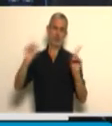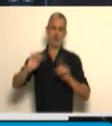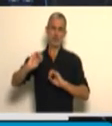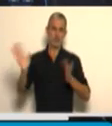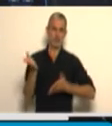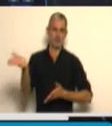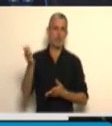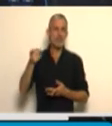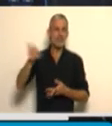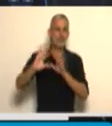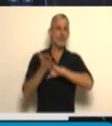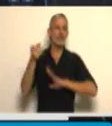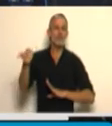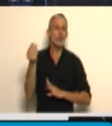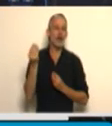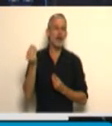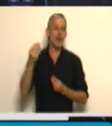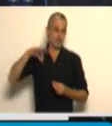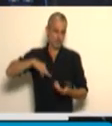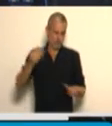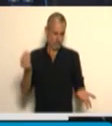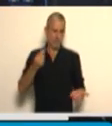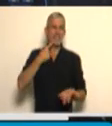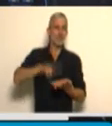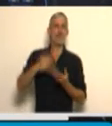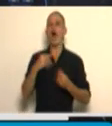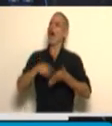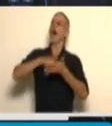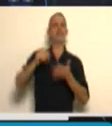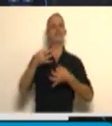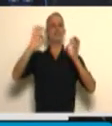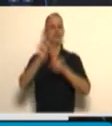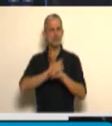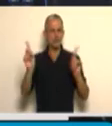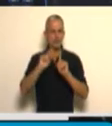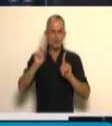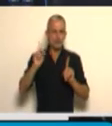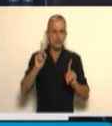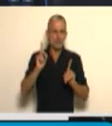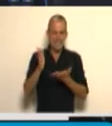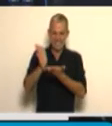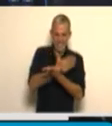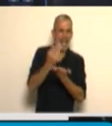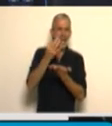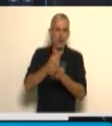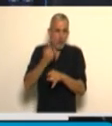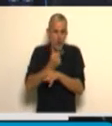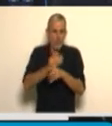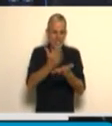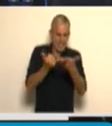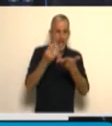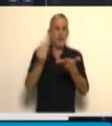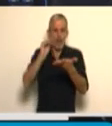no puede haber de ninguna manera creer que esto pueda estar grabado por ganancias, no se puede excluir algo que no está